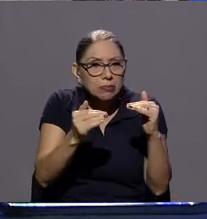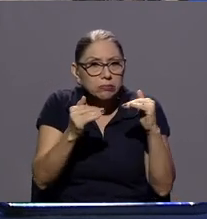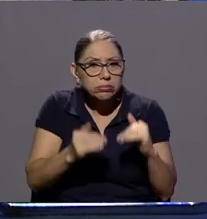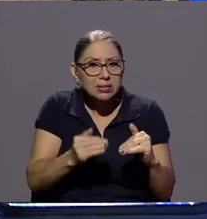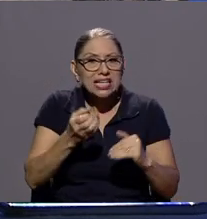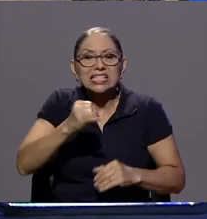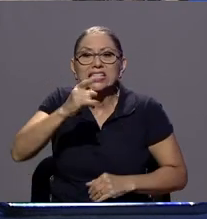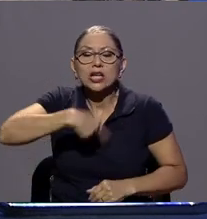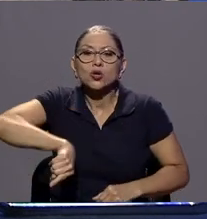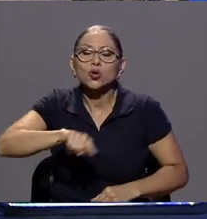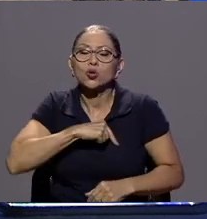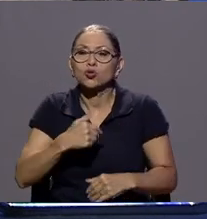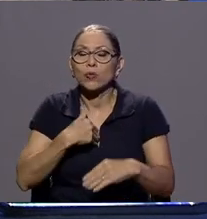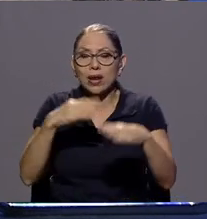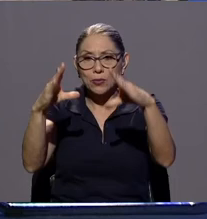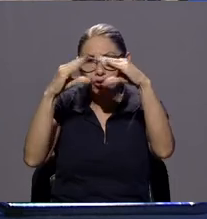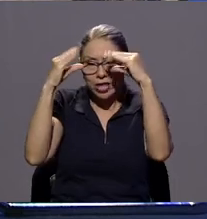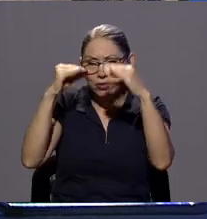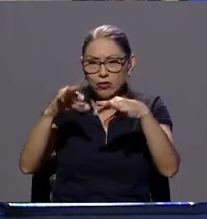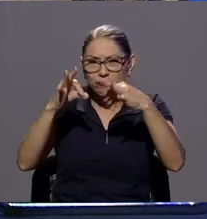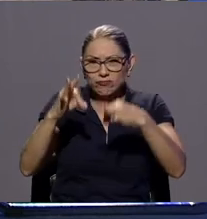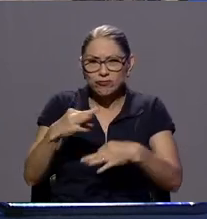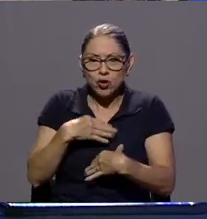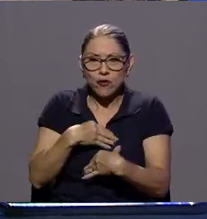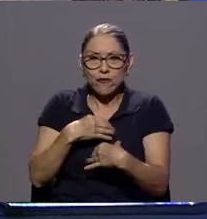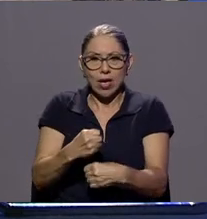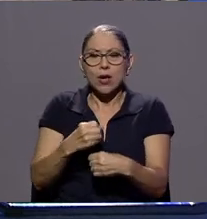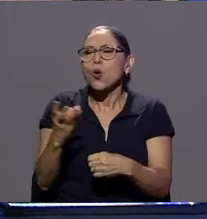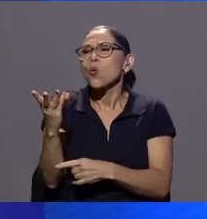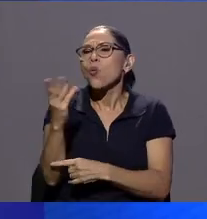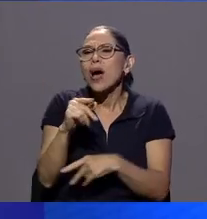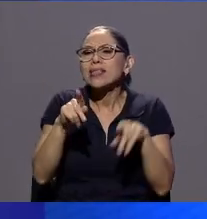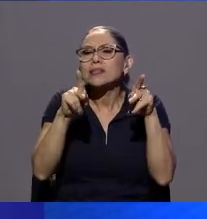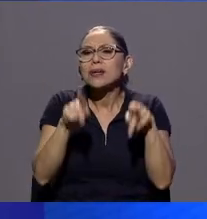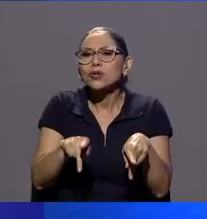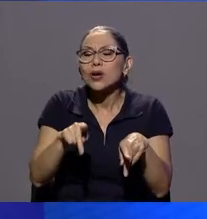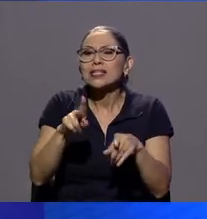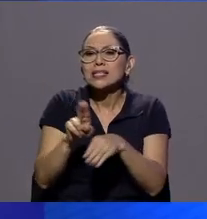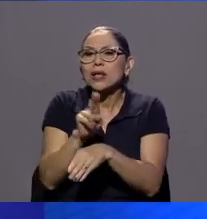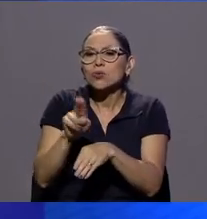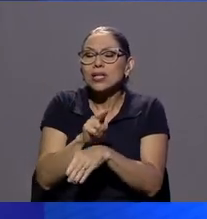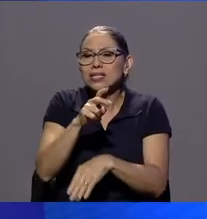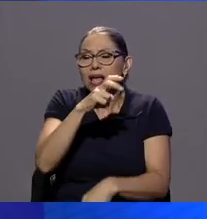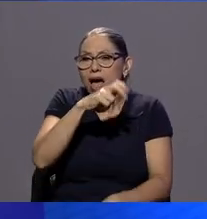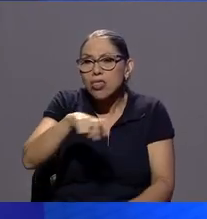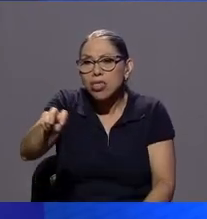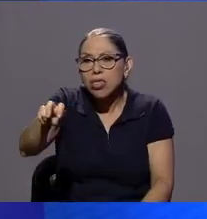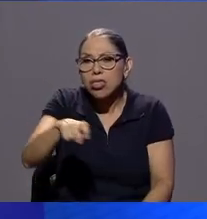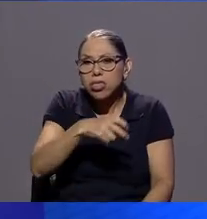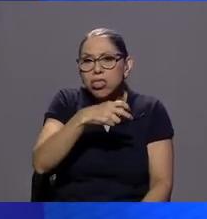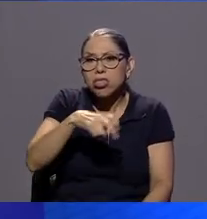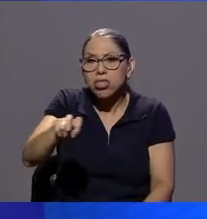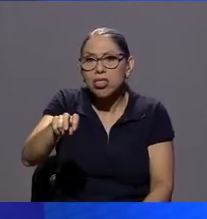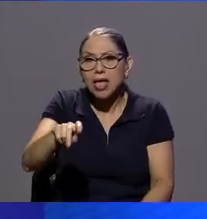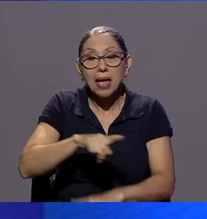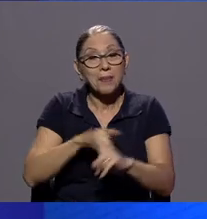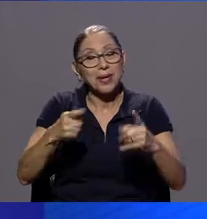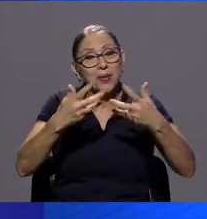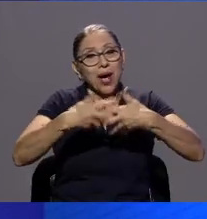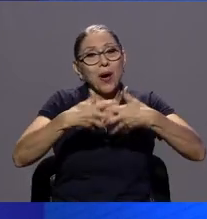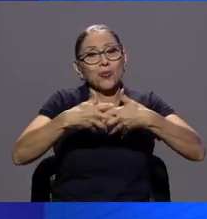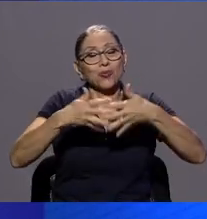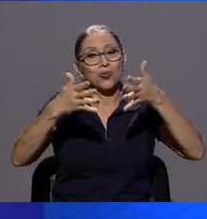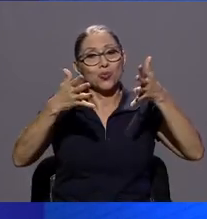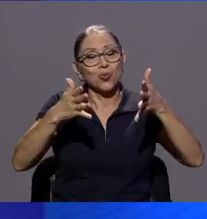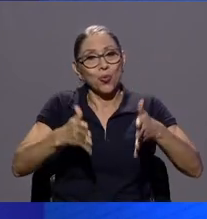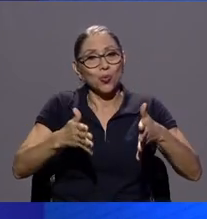confiables de cuántas personas realmente están viajando si los autobuseros no fueran juez y parte son